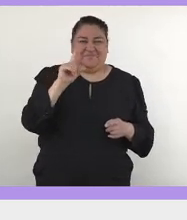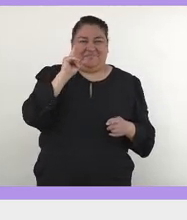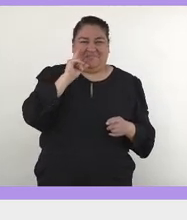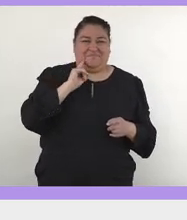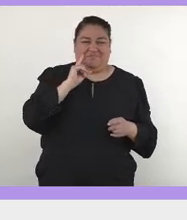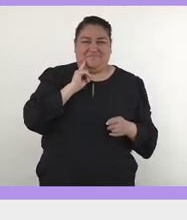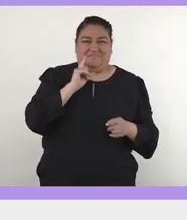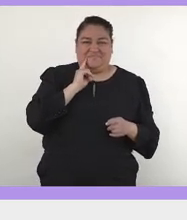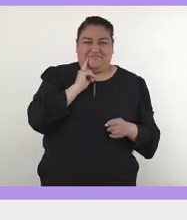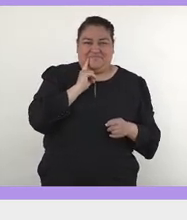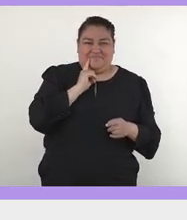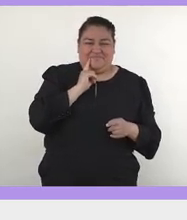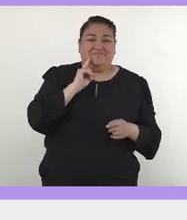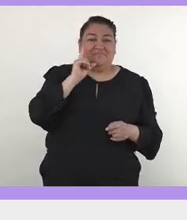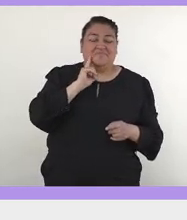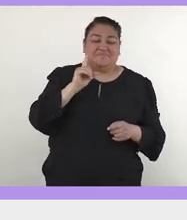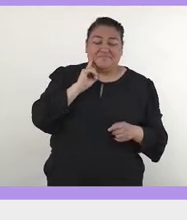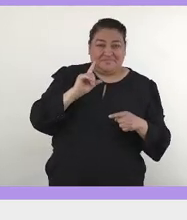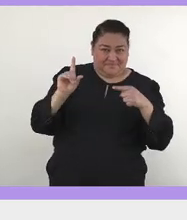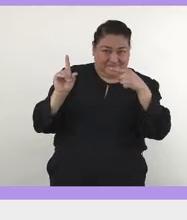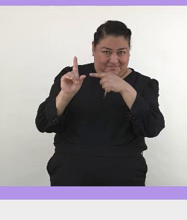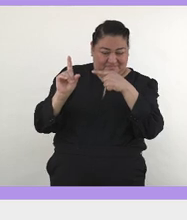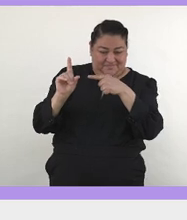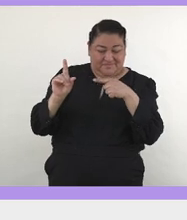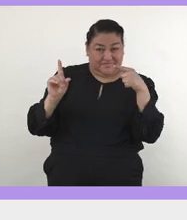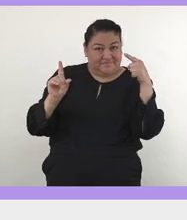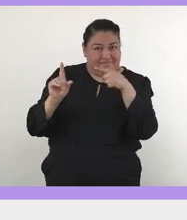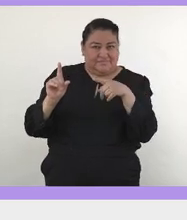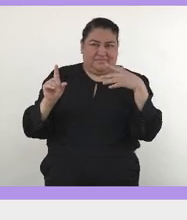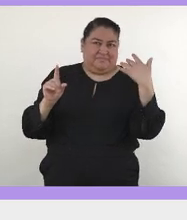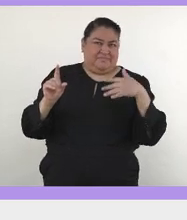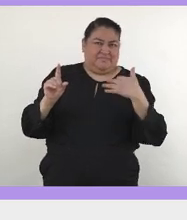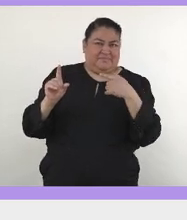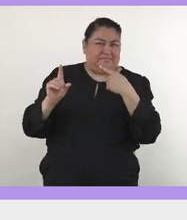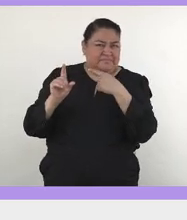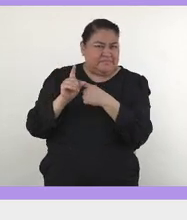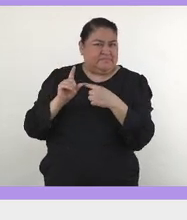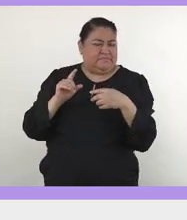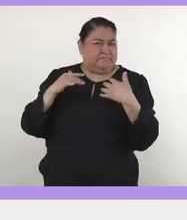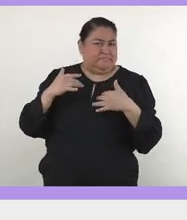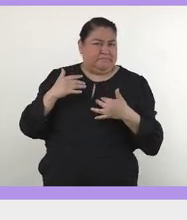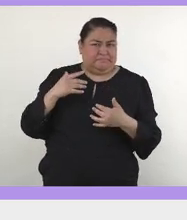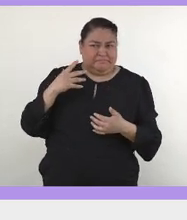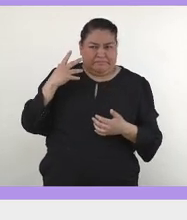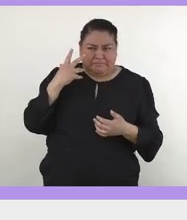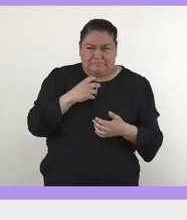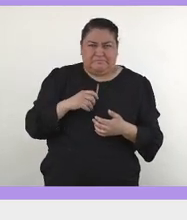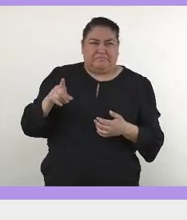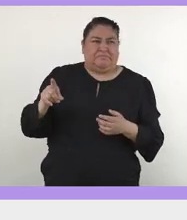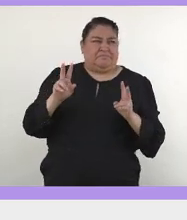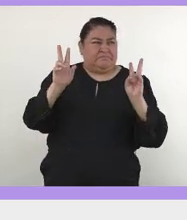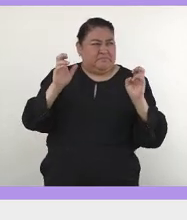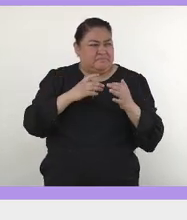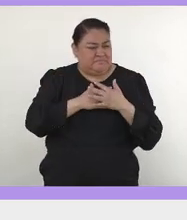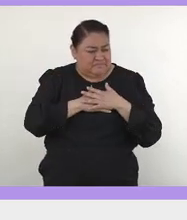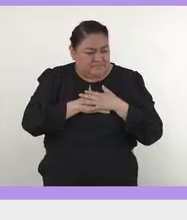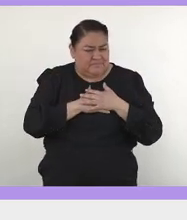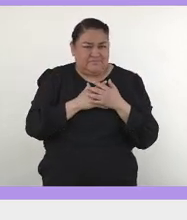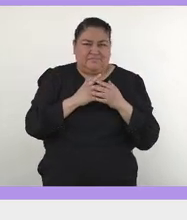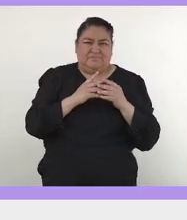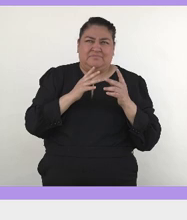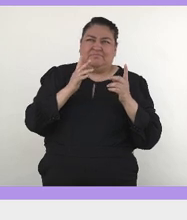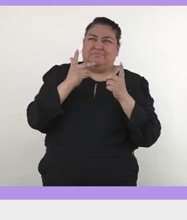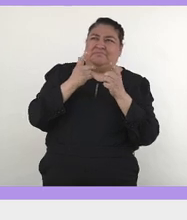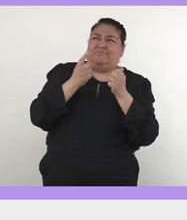Bueno, Rupi escribe unos poemas bellísimos, muy desgarradores, muy de amor y desamor. Y en uno,